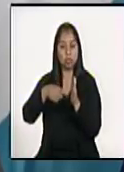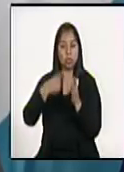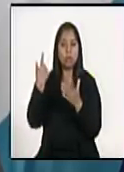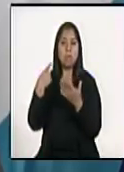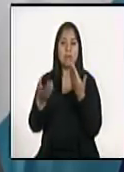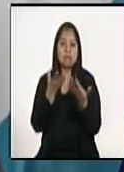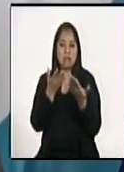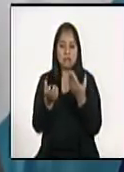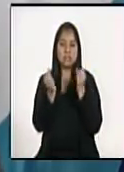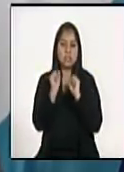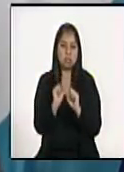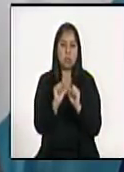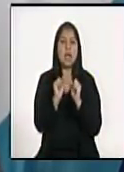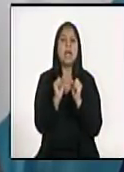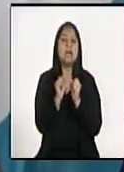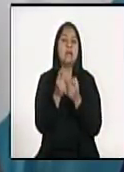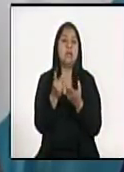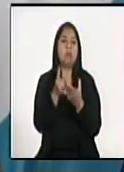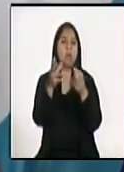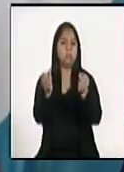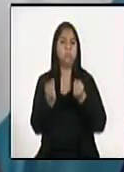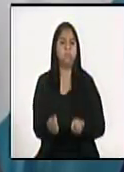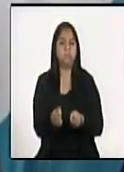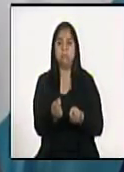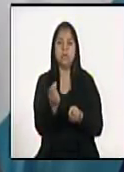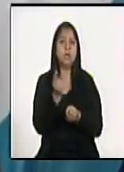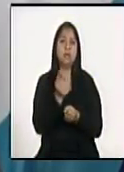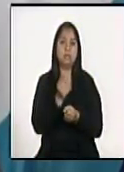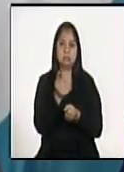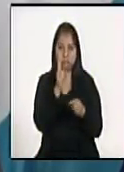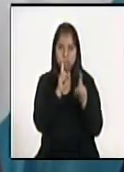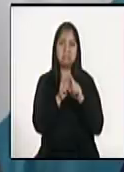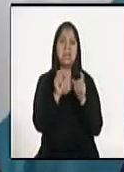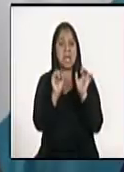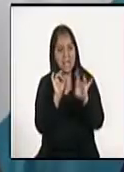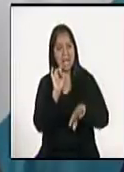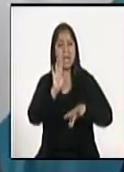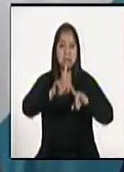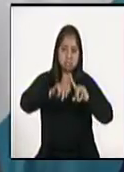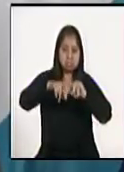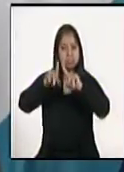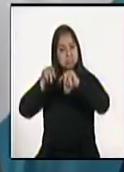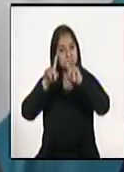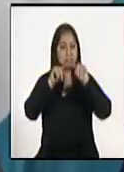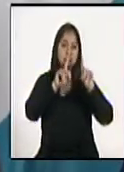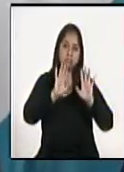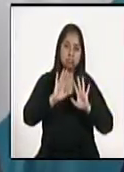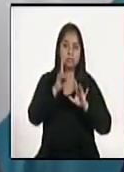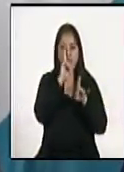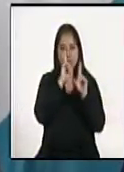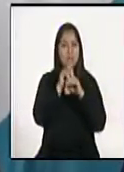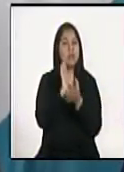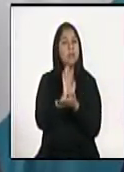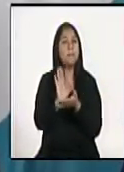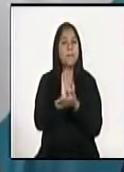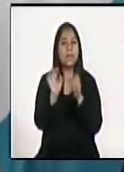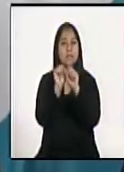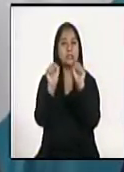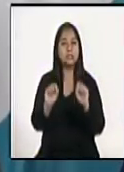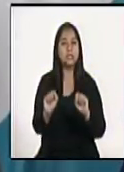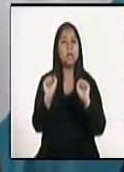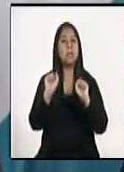flexibilización también tendente a que las personas y los bancos del sistema puedan